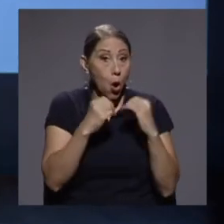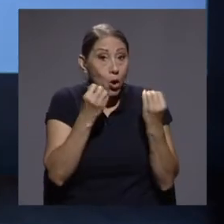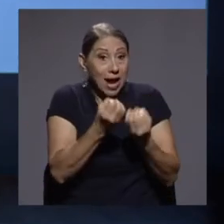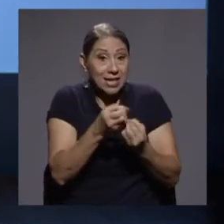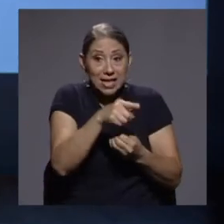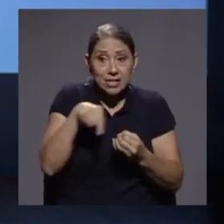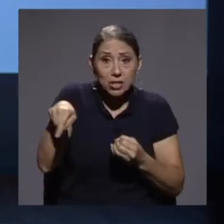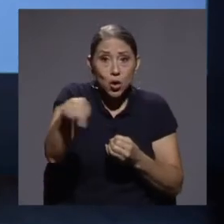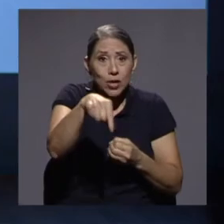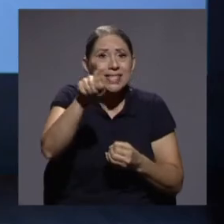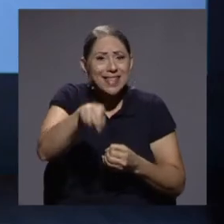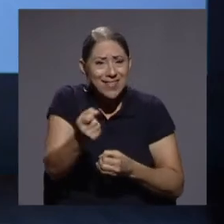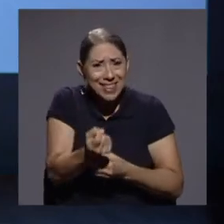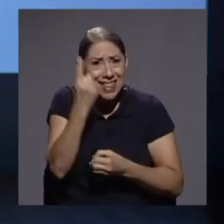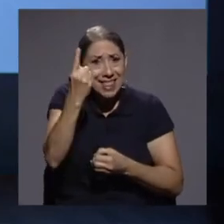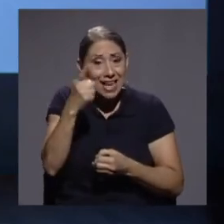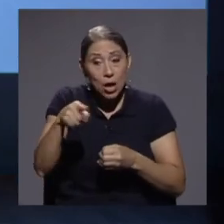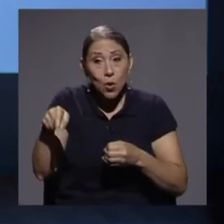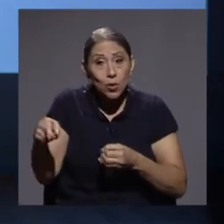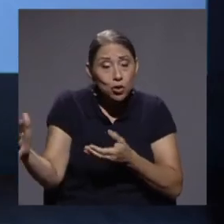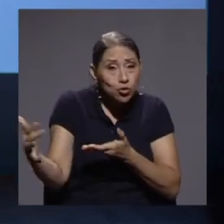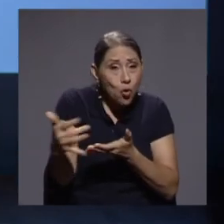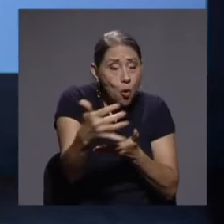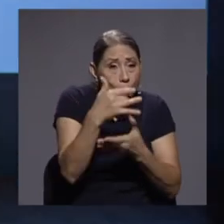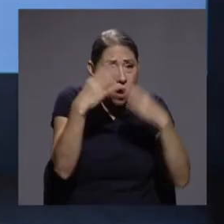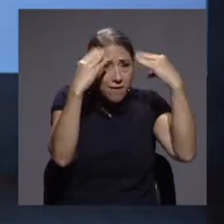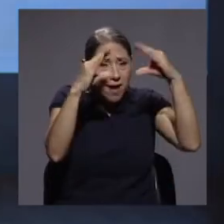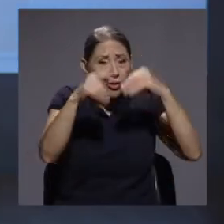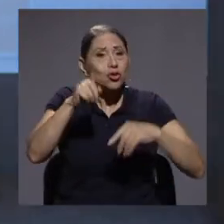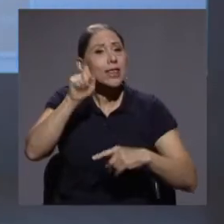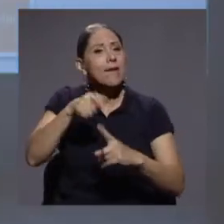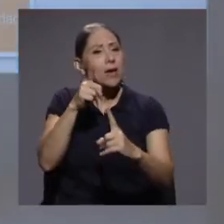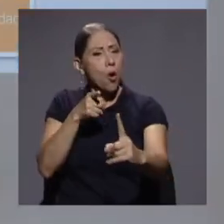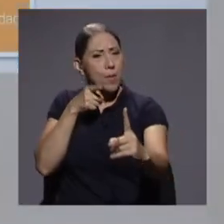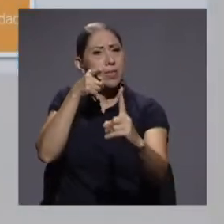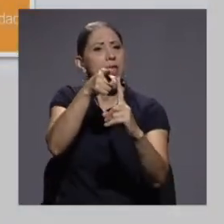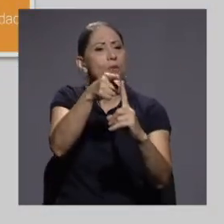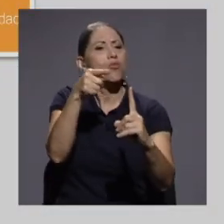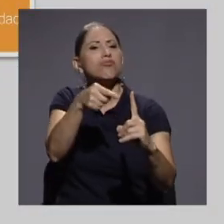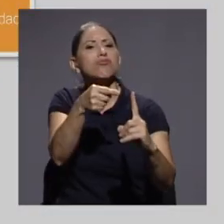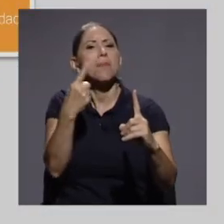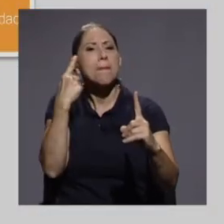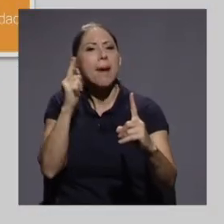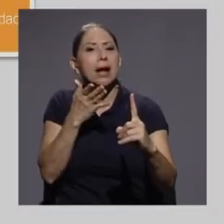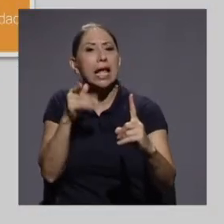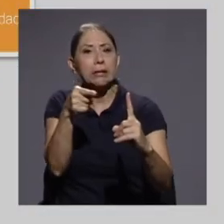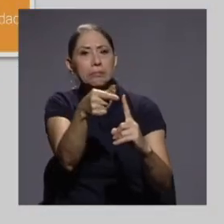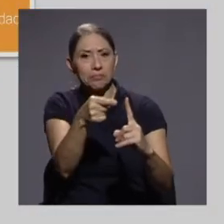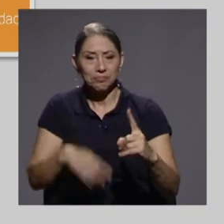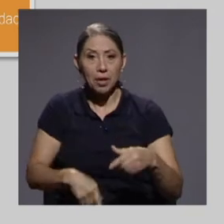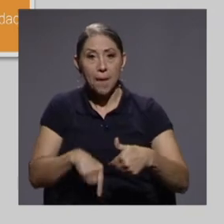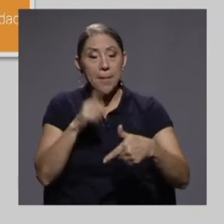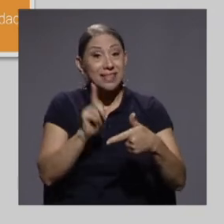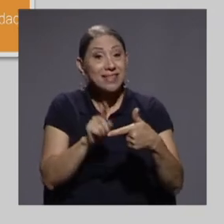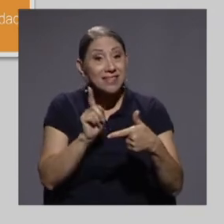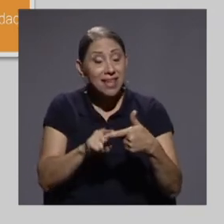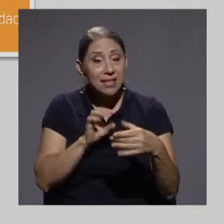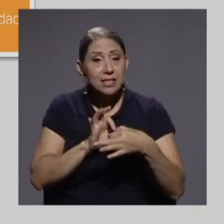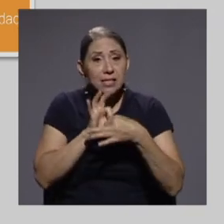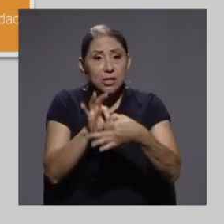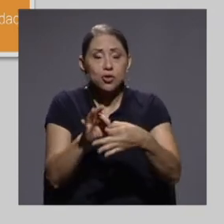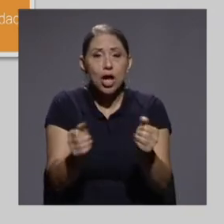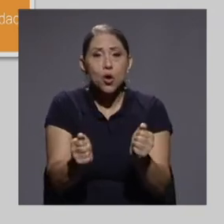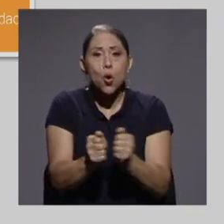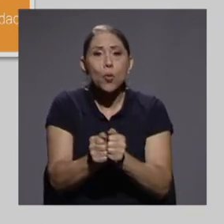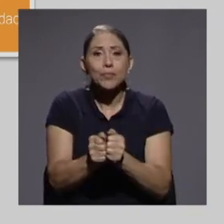de recolectar datos tienen que tener un fin último, un objetivo para poder utilizarlos. Parte siguiente se asocia al tema del